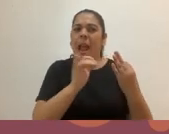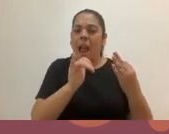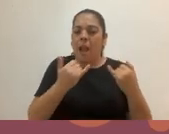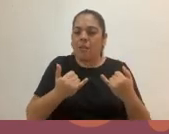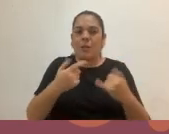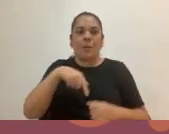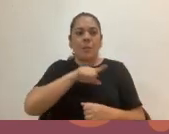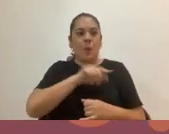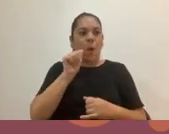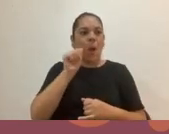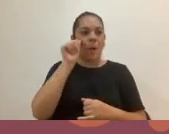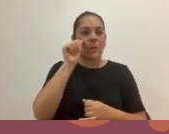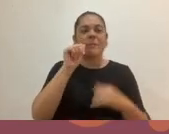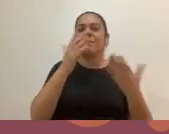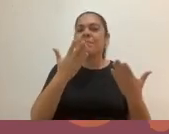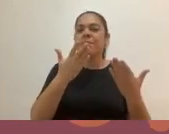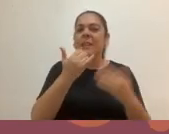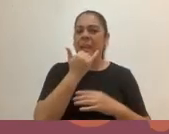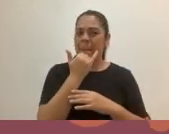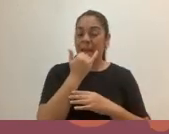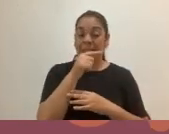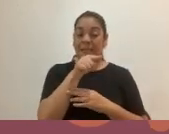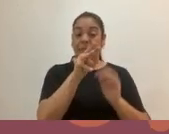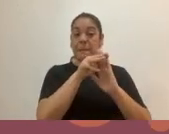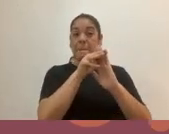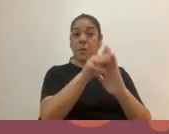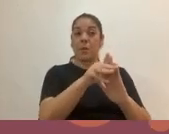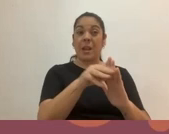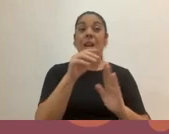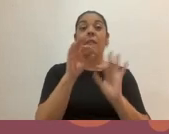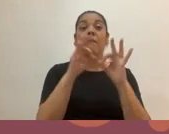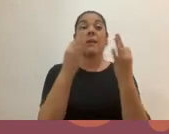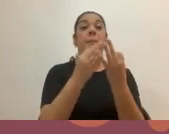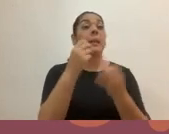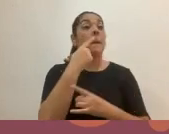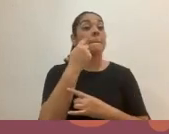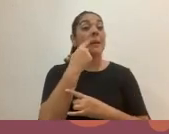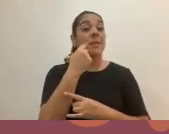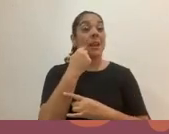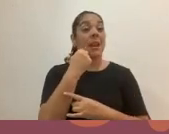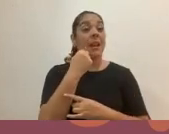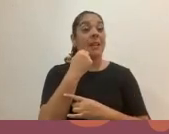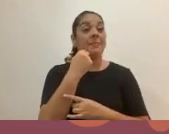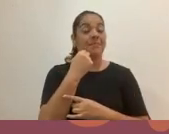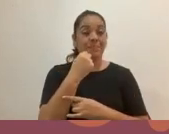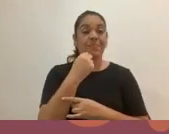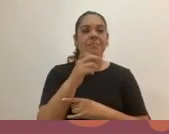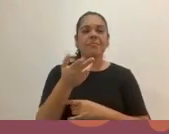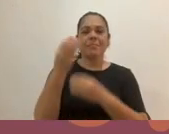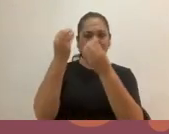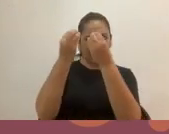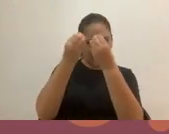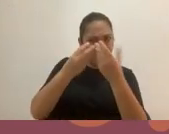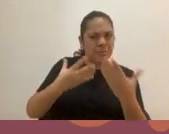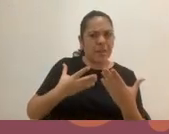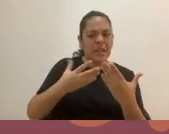Entonces, ¿qué es lo que pasa? Que este modelo de familia patriarcal lo que nos ha vendido de alguna manera es ciertos mandatos y roles